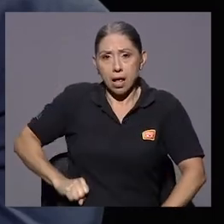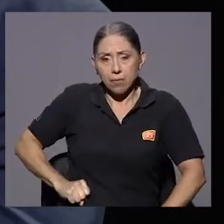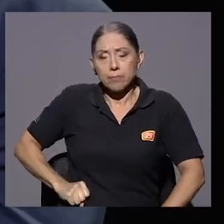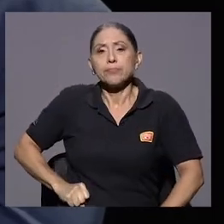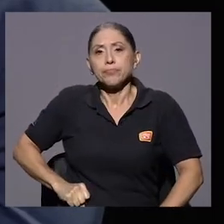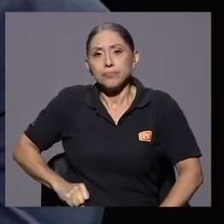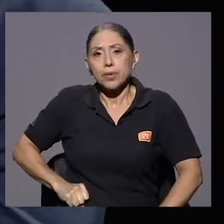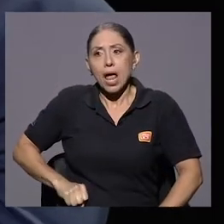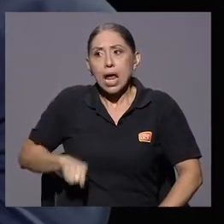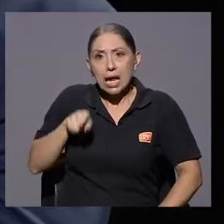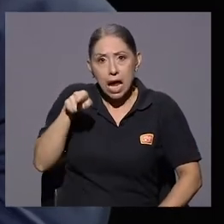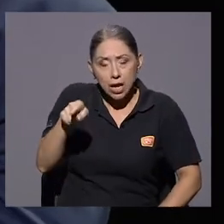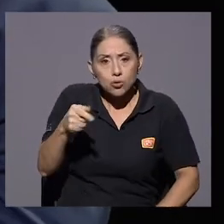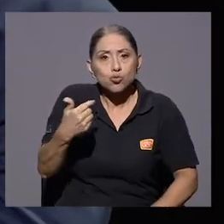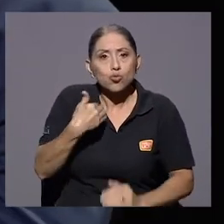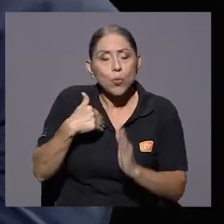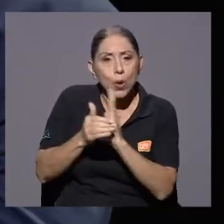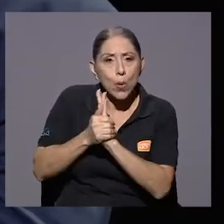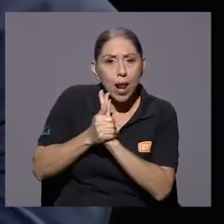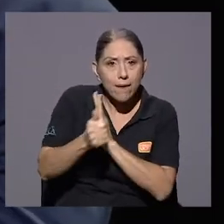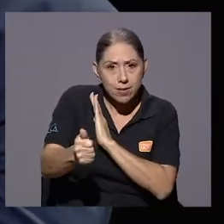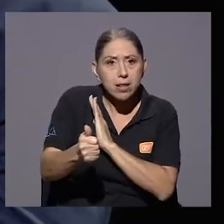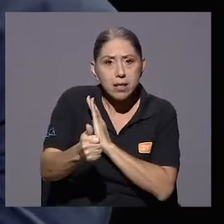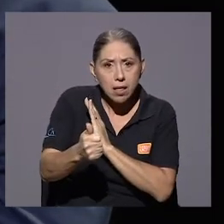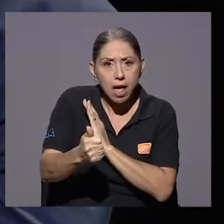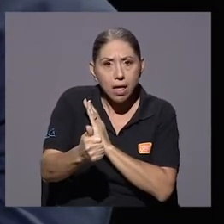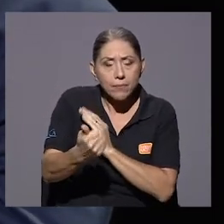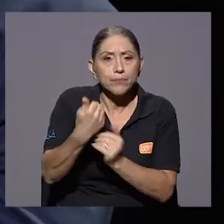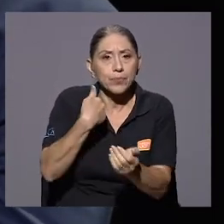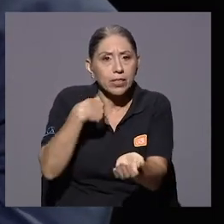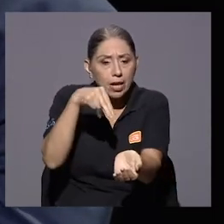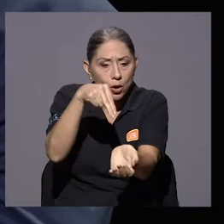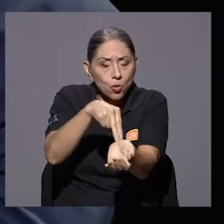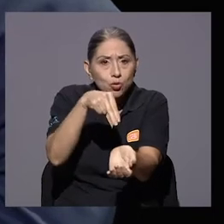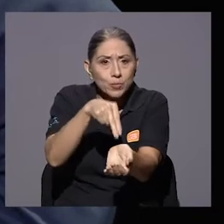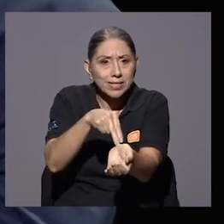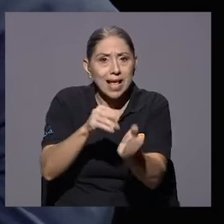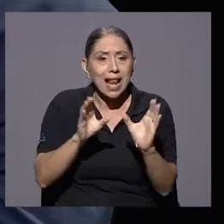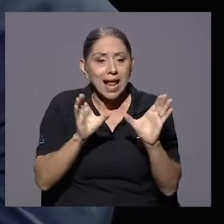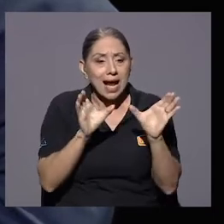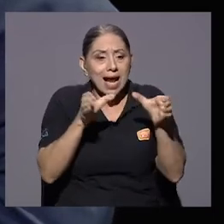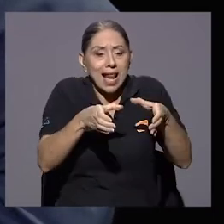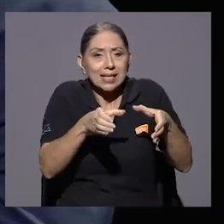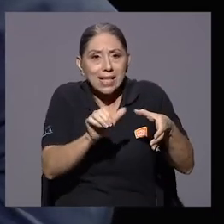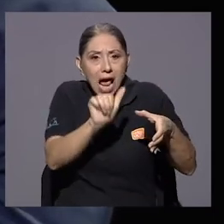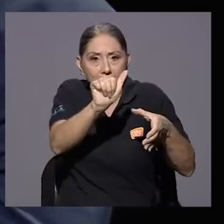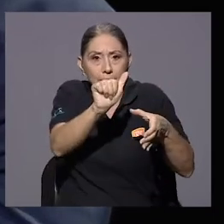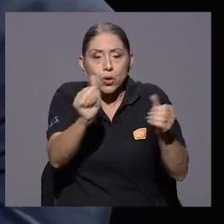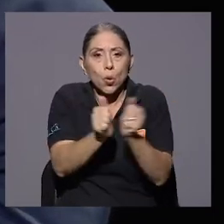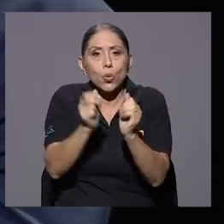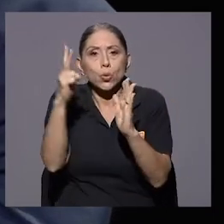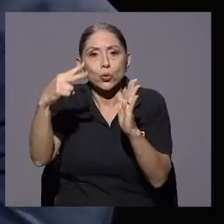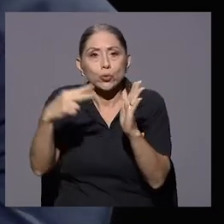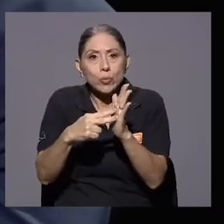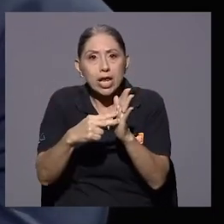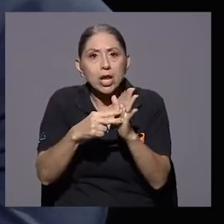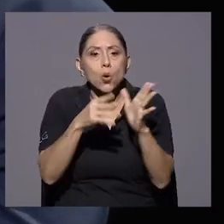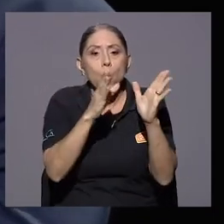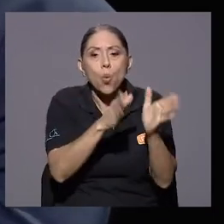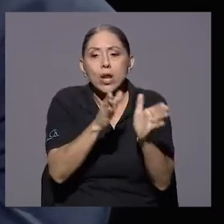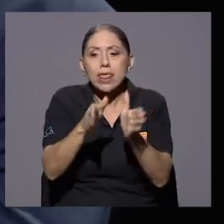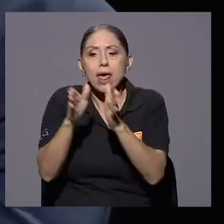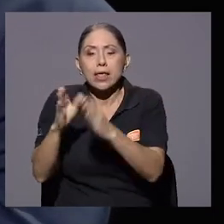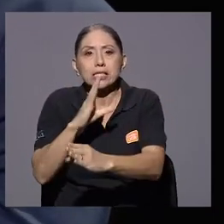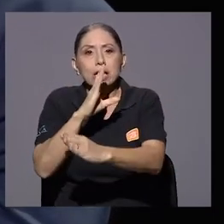la habilidad de tener un hospital clase A con 2.000 unidades de cuidados intensivos, ¿verdad?